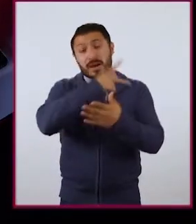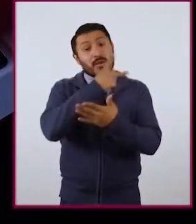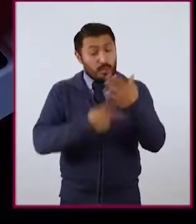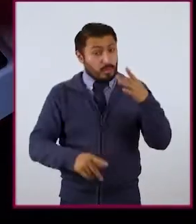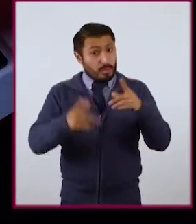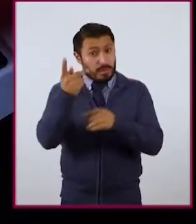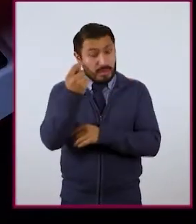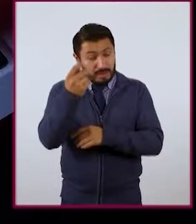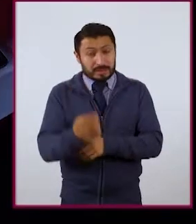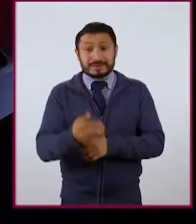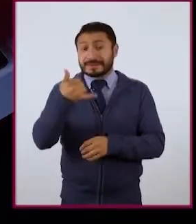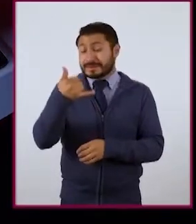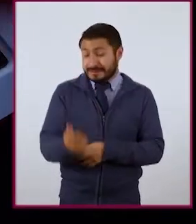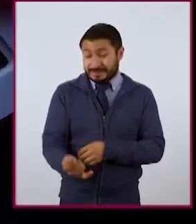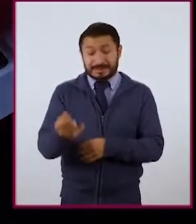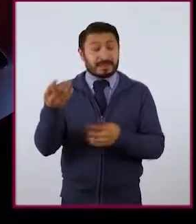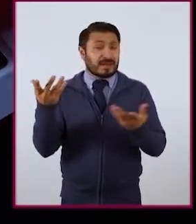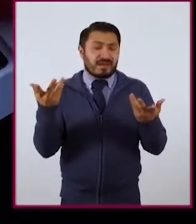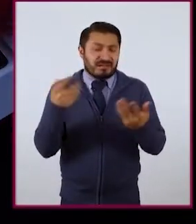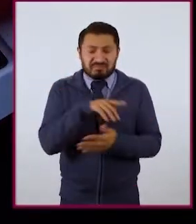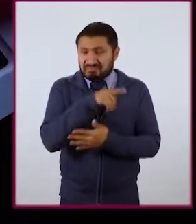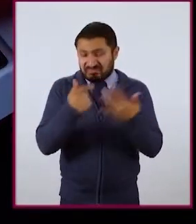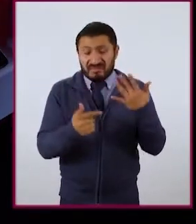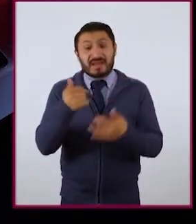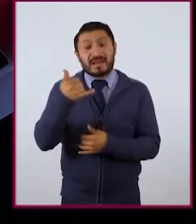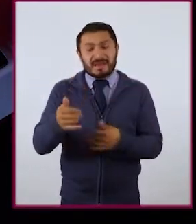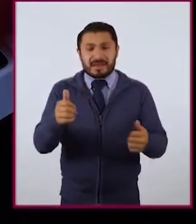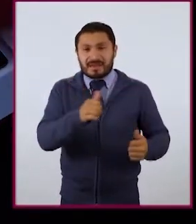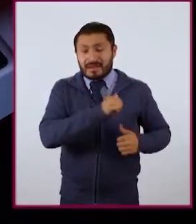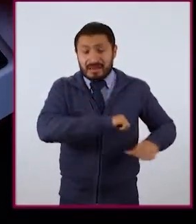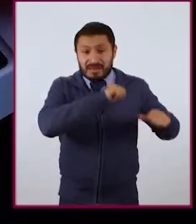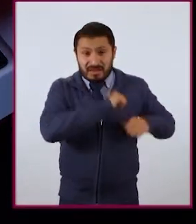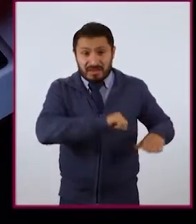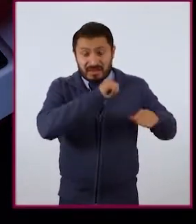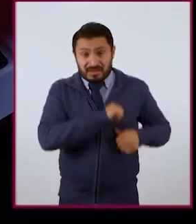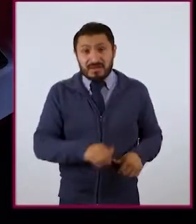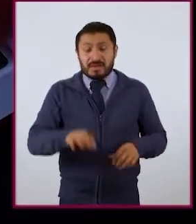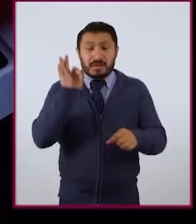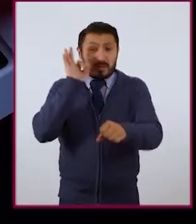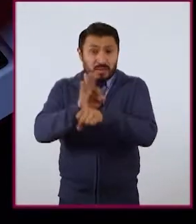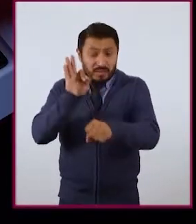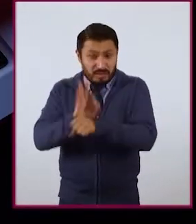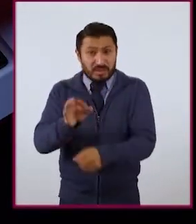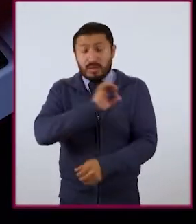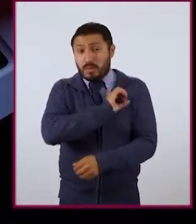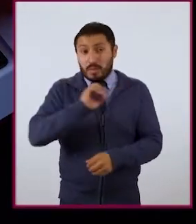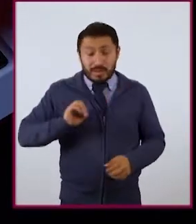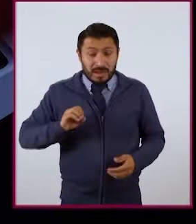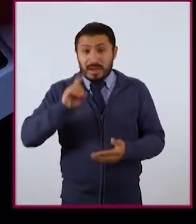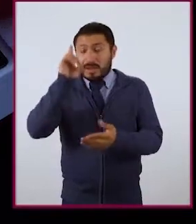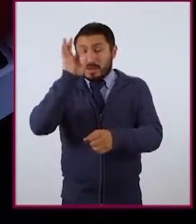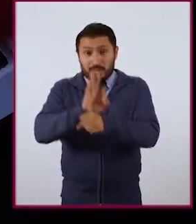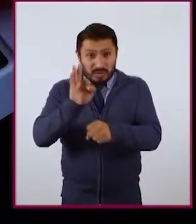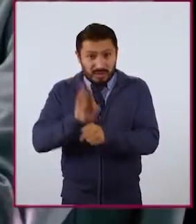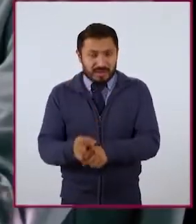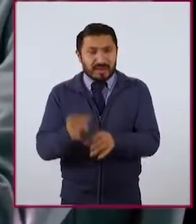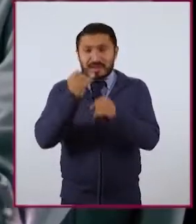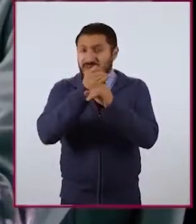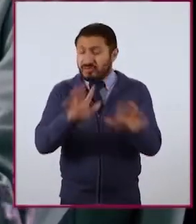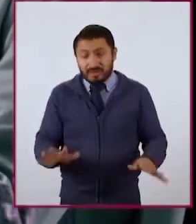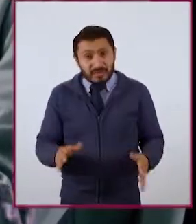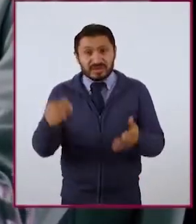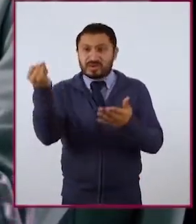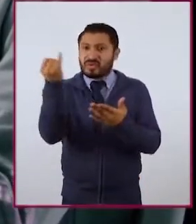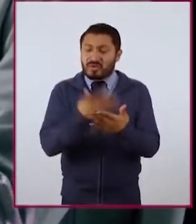por su parte, las autoridades están obligadas a proteger todos los datos que tienen de nosotros, como nuestros nombres, fotos de